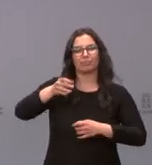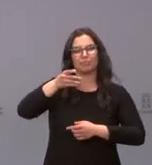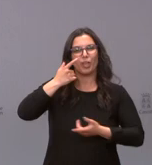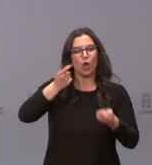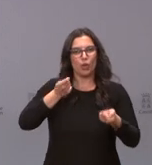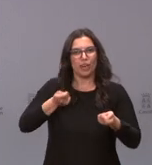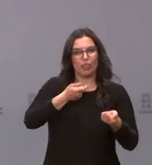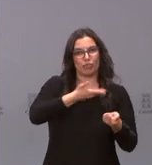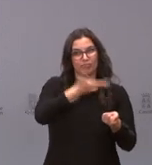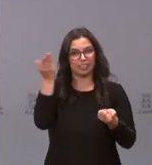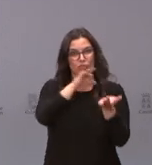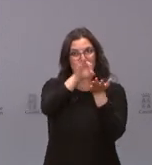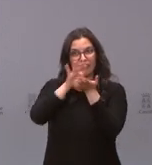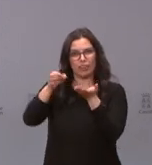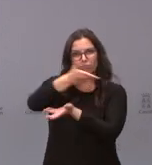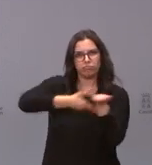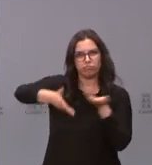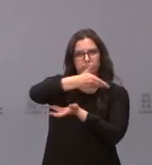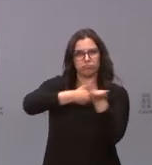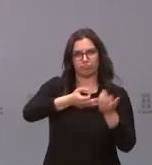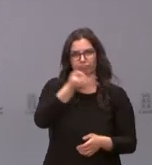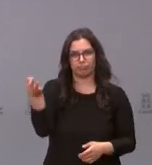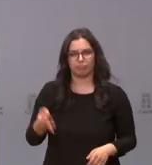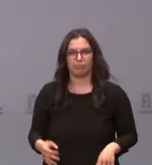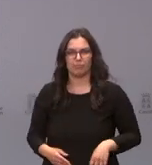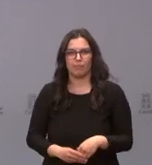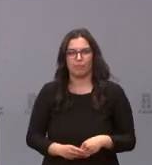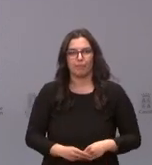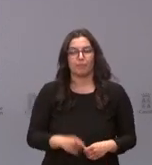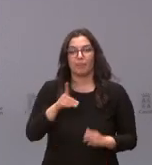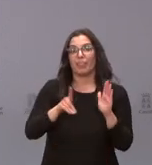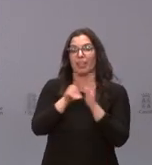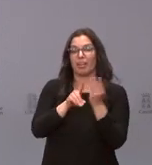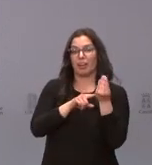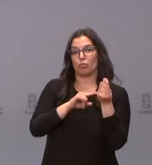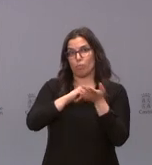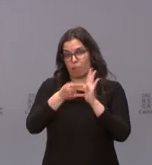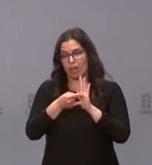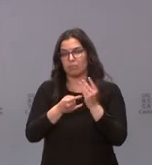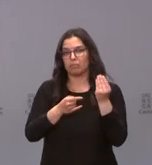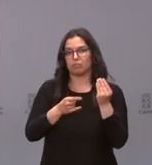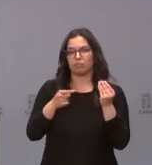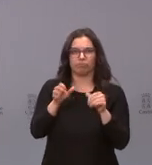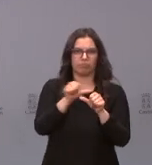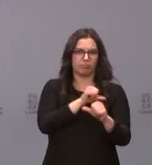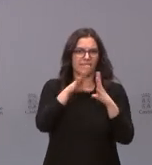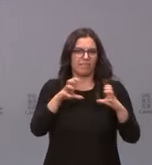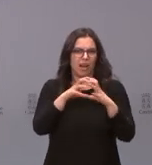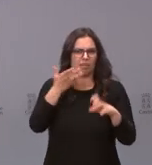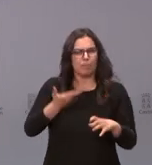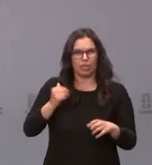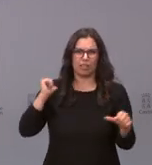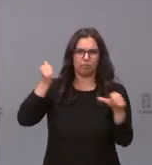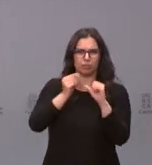resto de servicios del Sistema de Protección Ciudadana de Castilla y León. Es un decreto, plan esperado, importante, en el que llevamos mucho tiempo